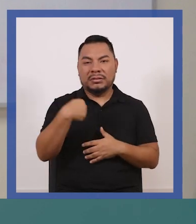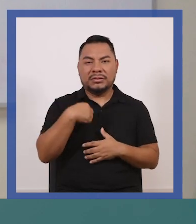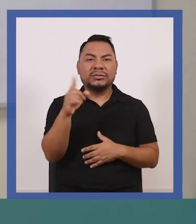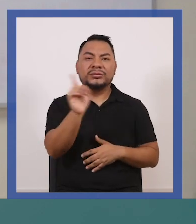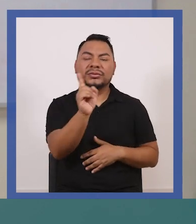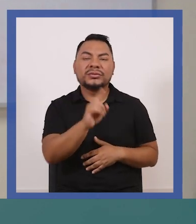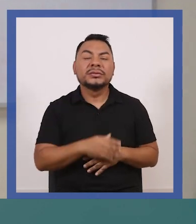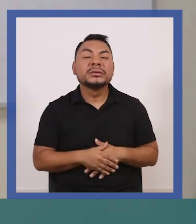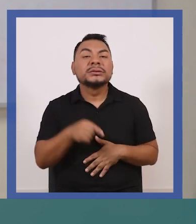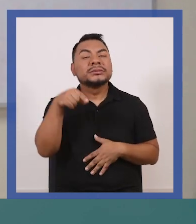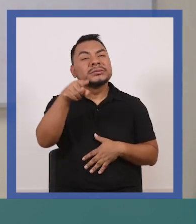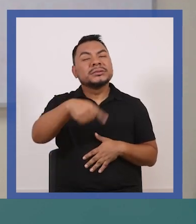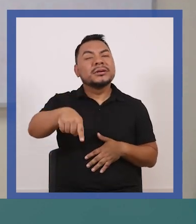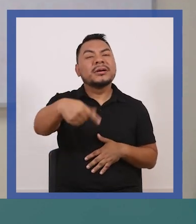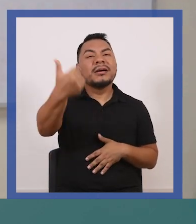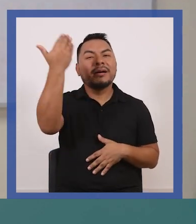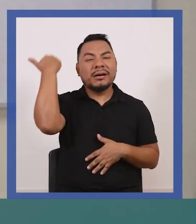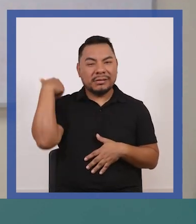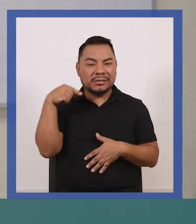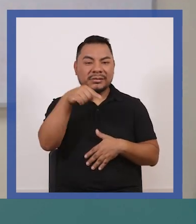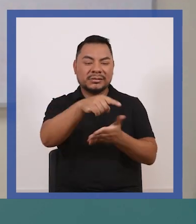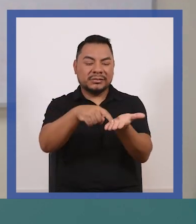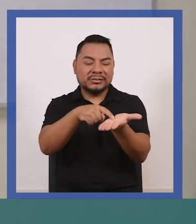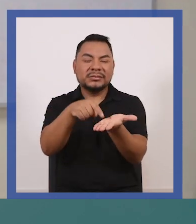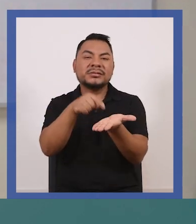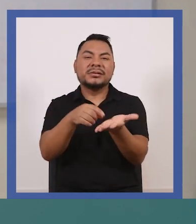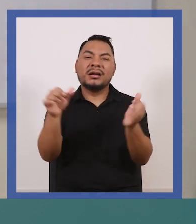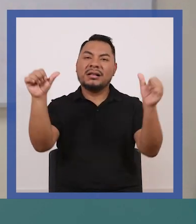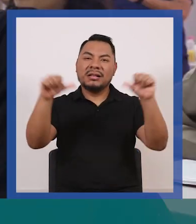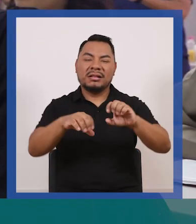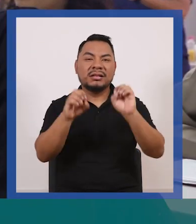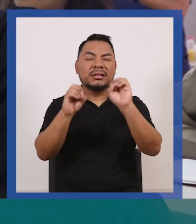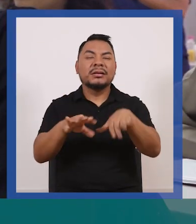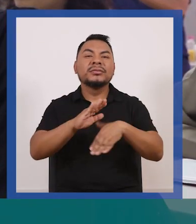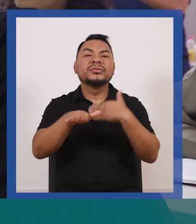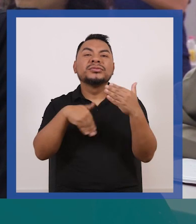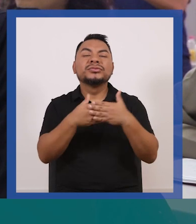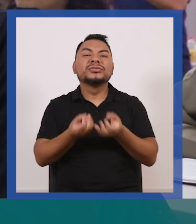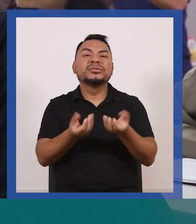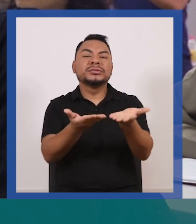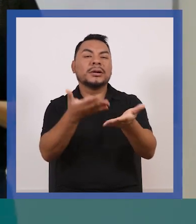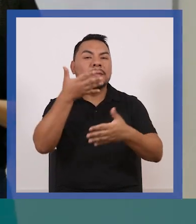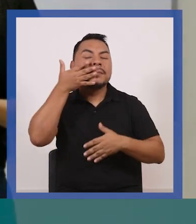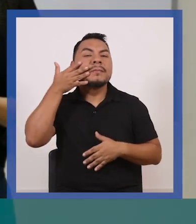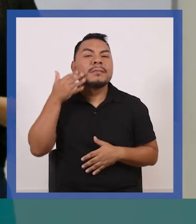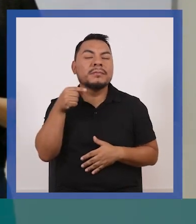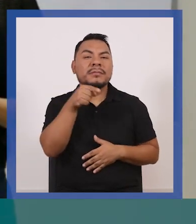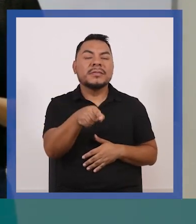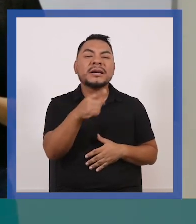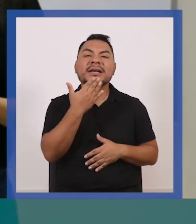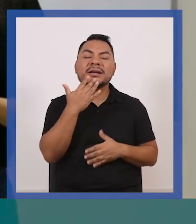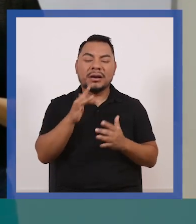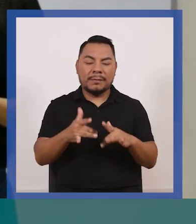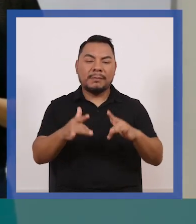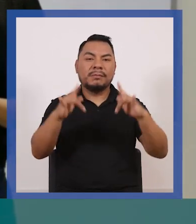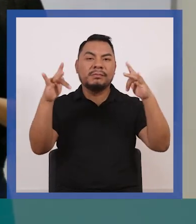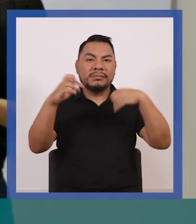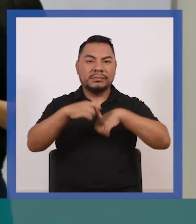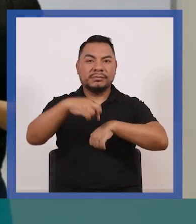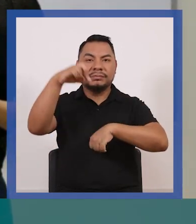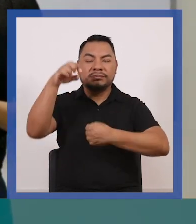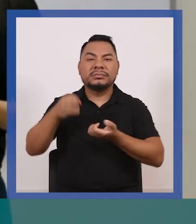que esas son monedas que no valen nada y quedan los blancos como quien da plata.